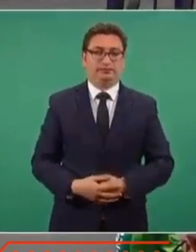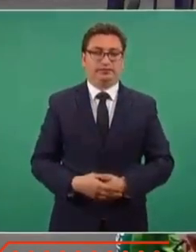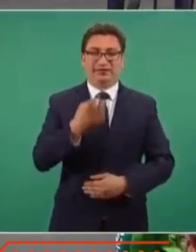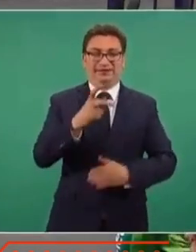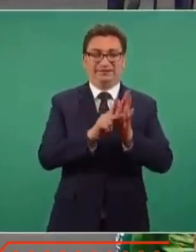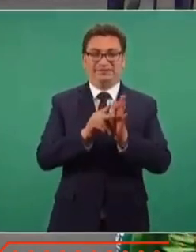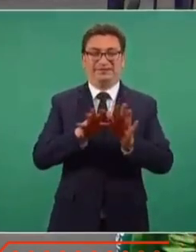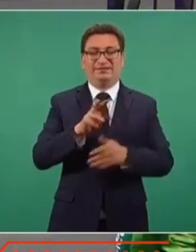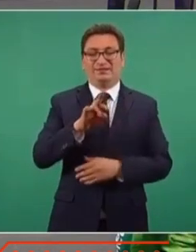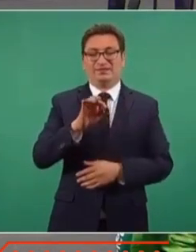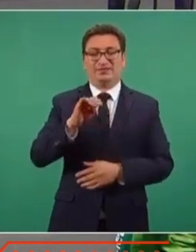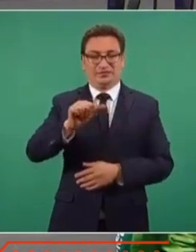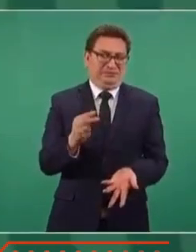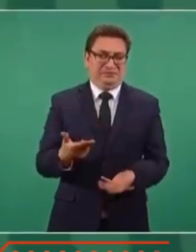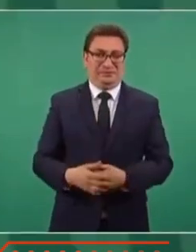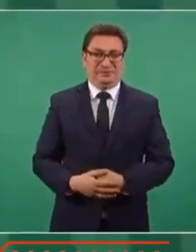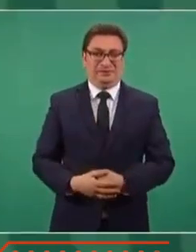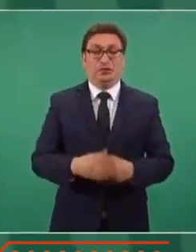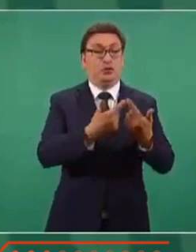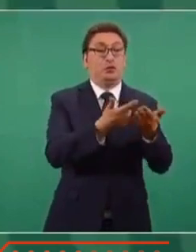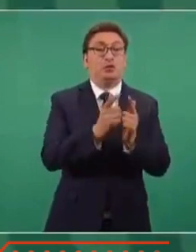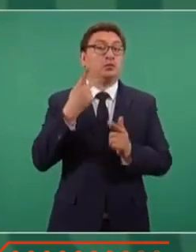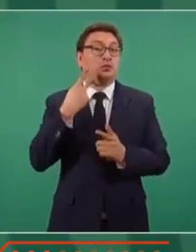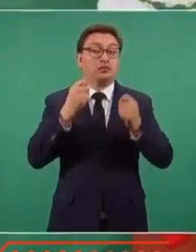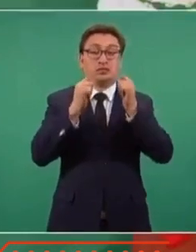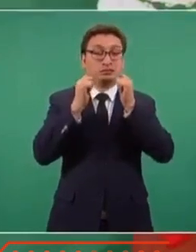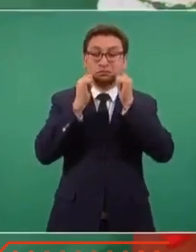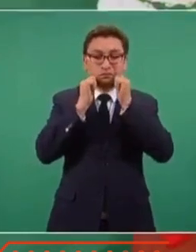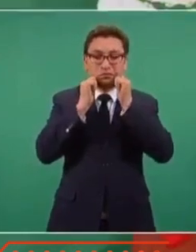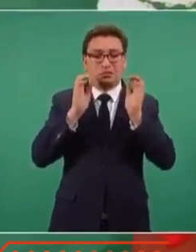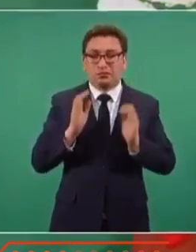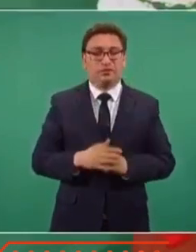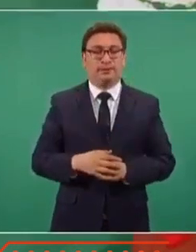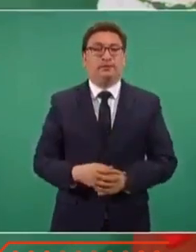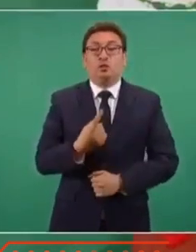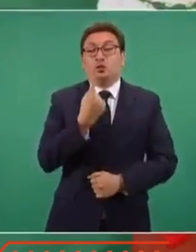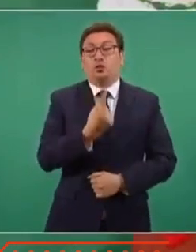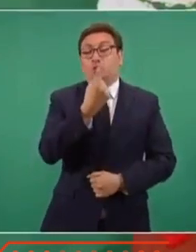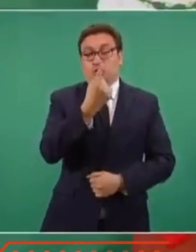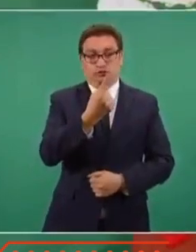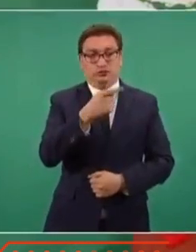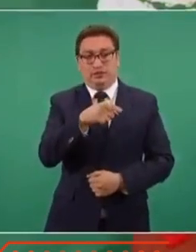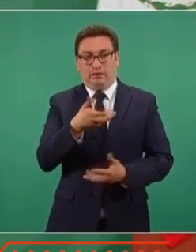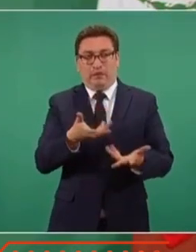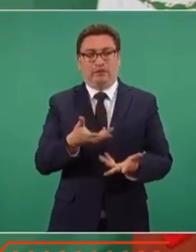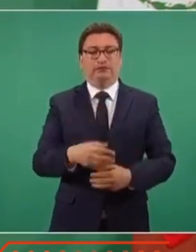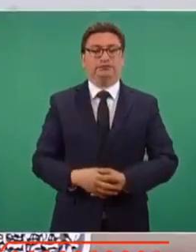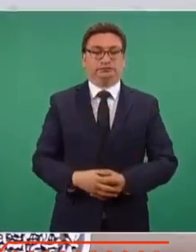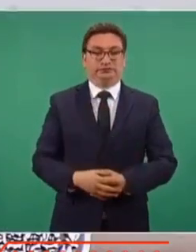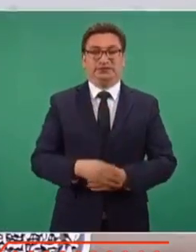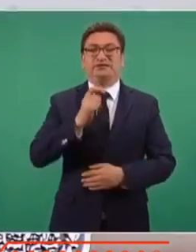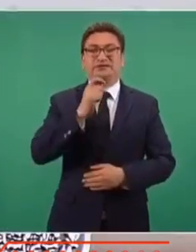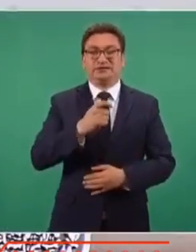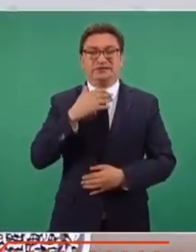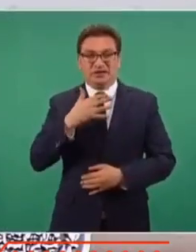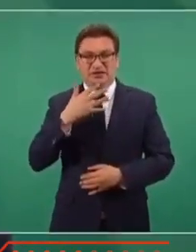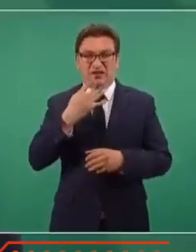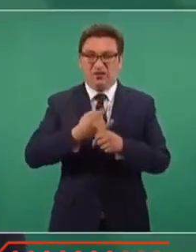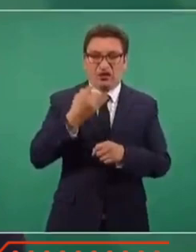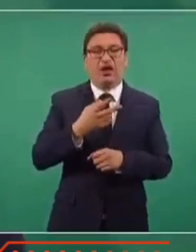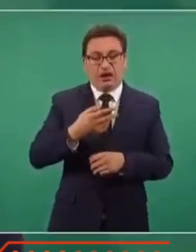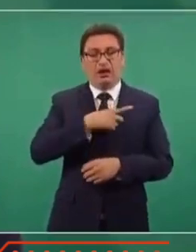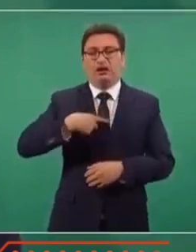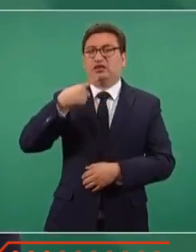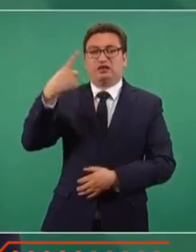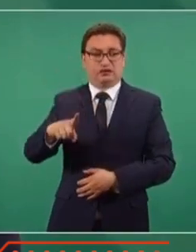¿Esto es lo que es el Reforma? Pues no. Sea del partido que sea. Si hay acciones fraudulentas, se tienen que